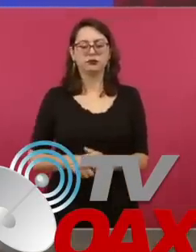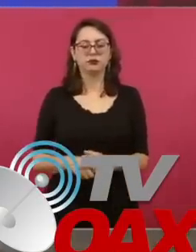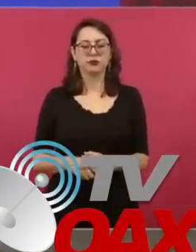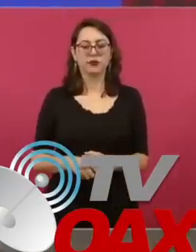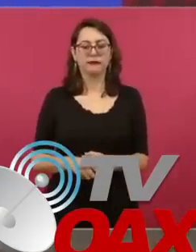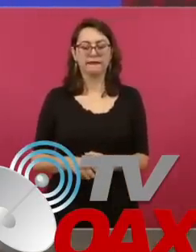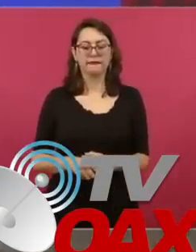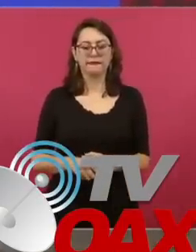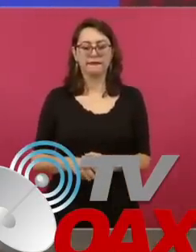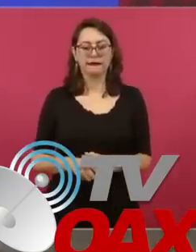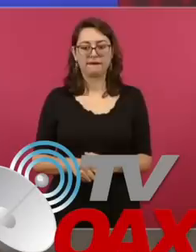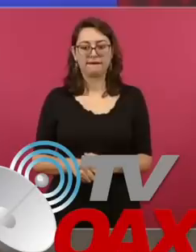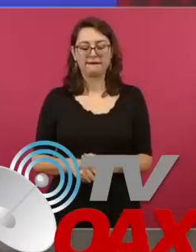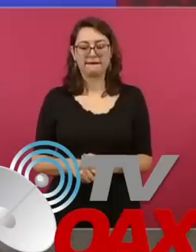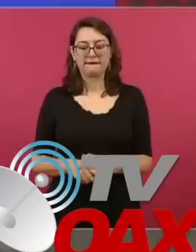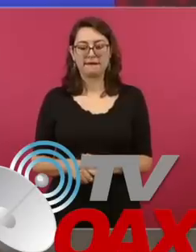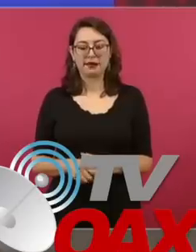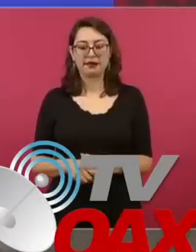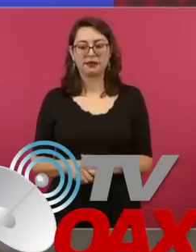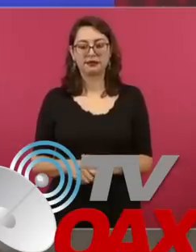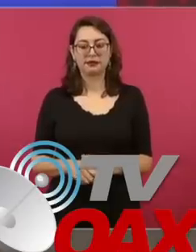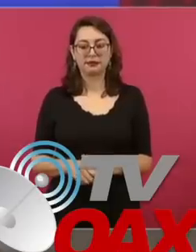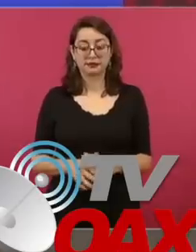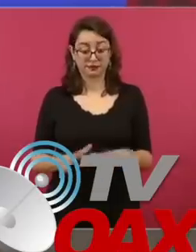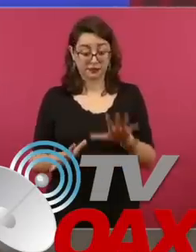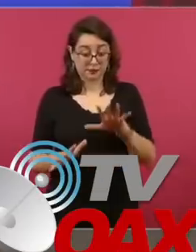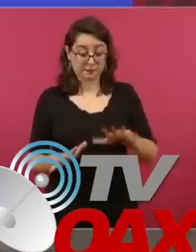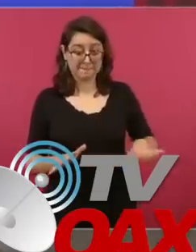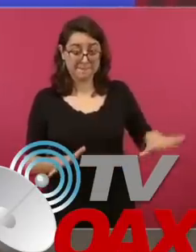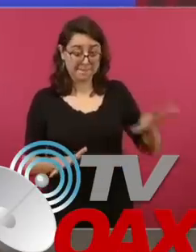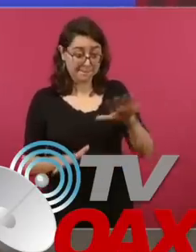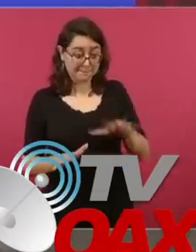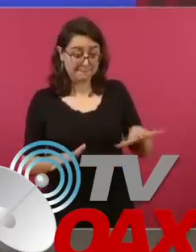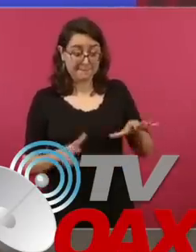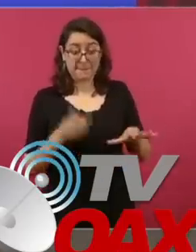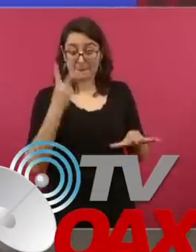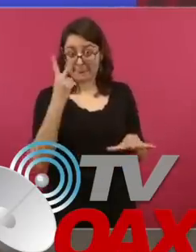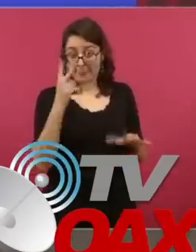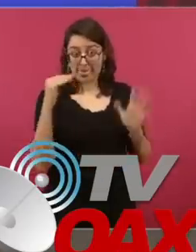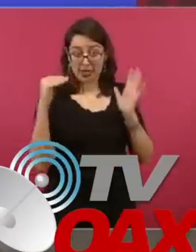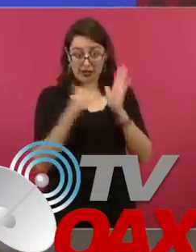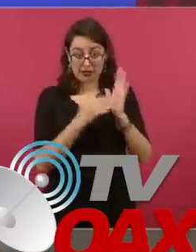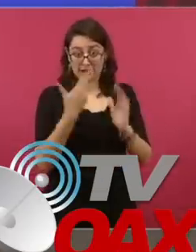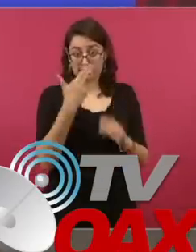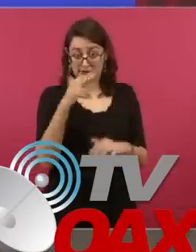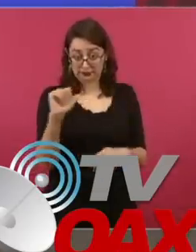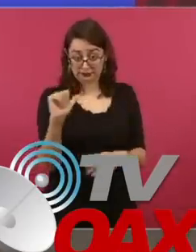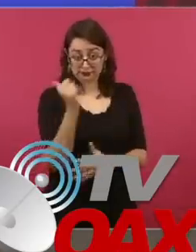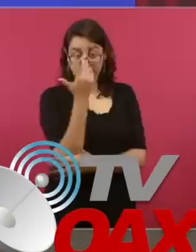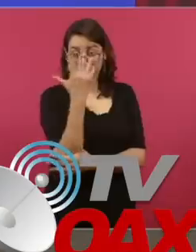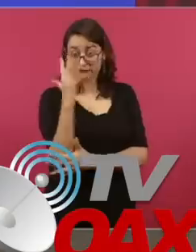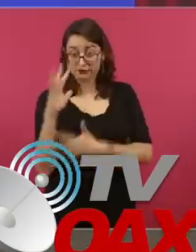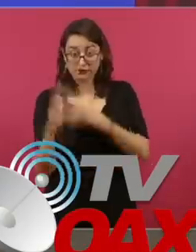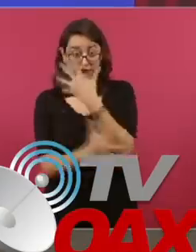Y esta parte, que son las dos mil hectáreas, que es